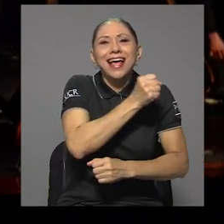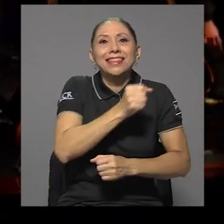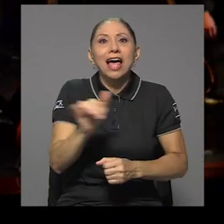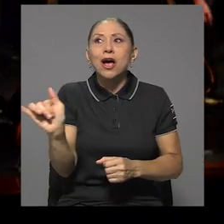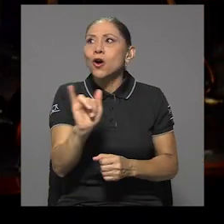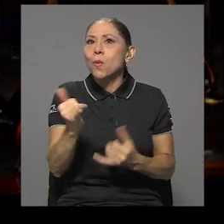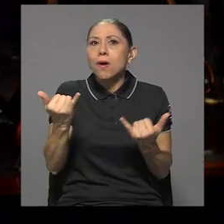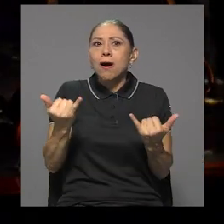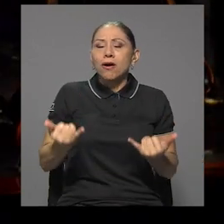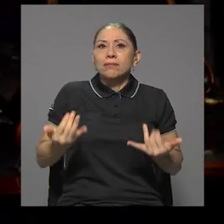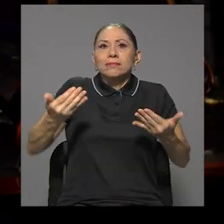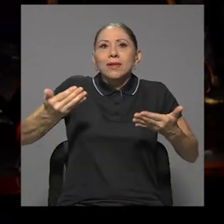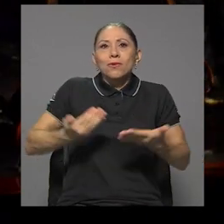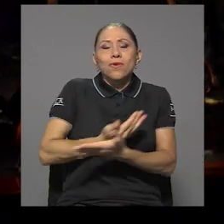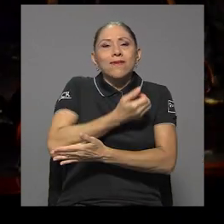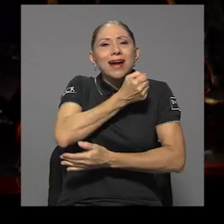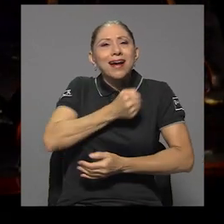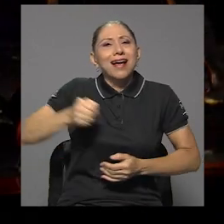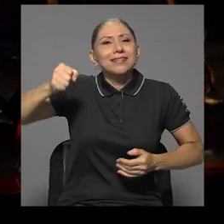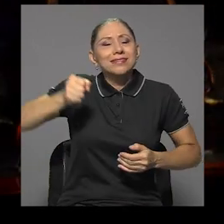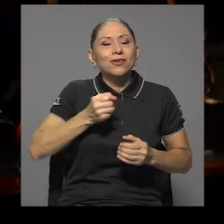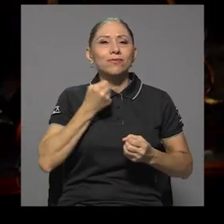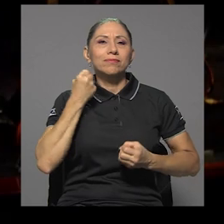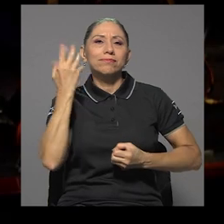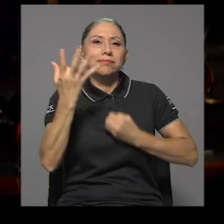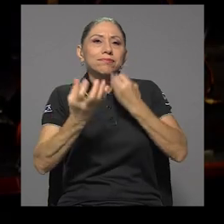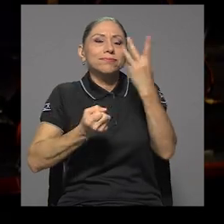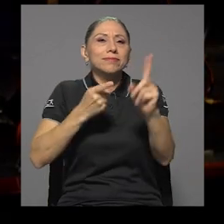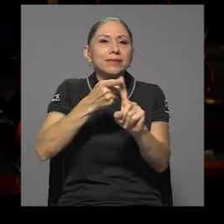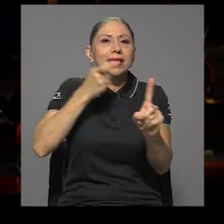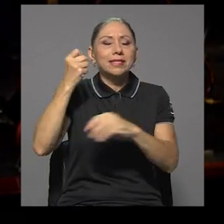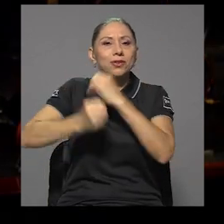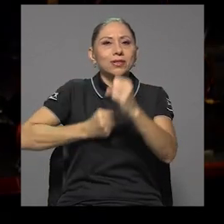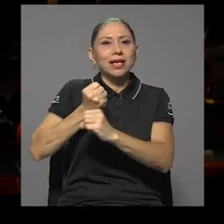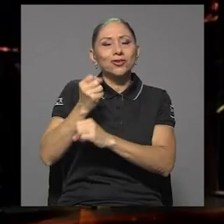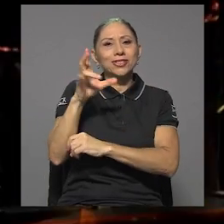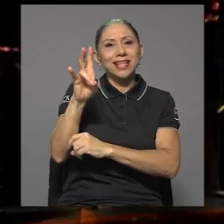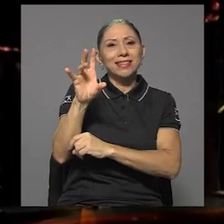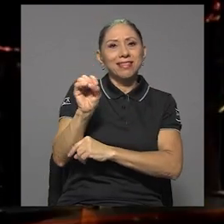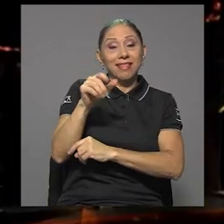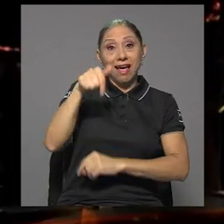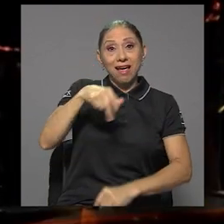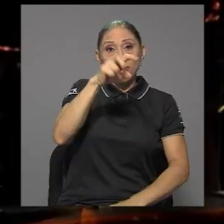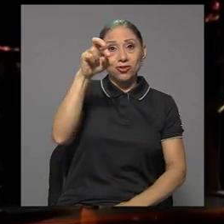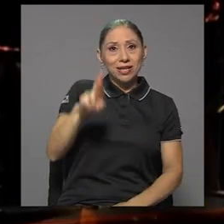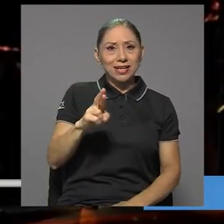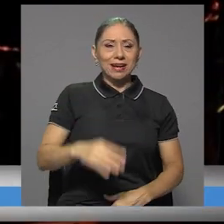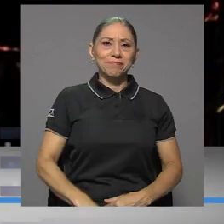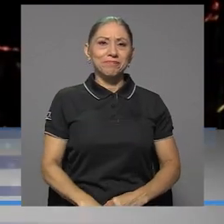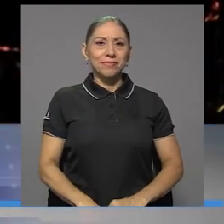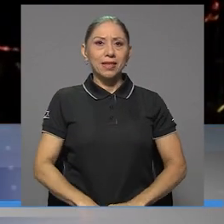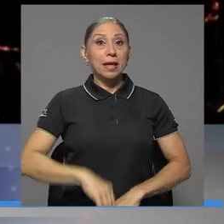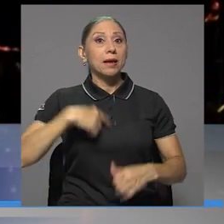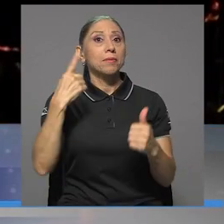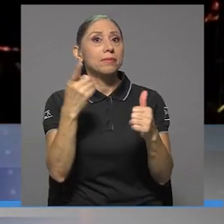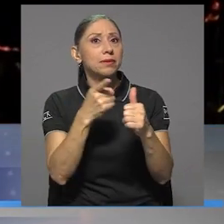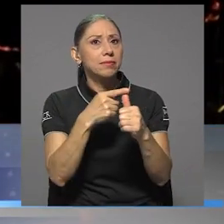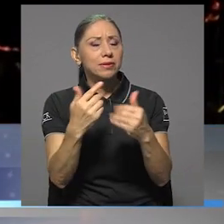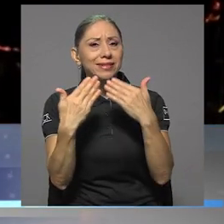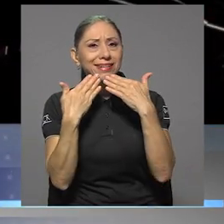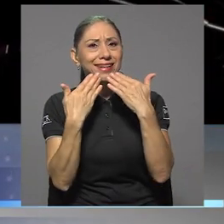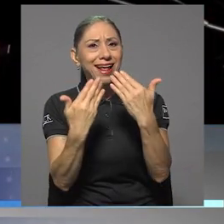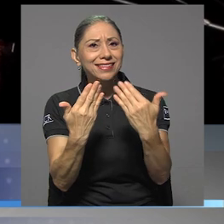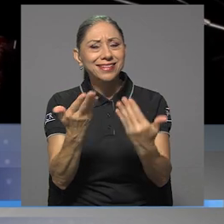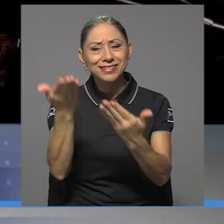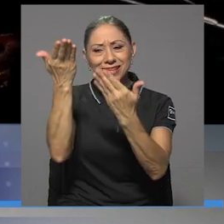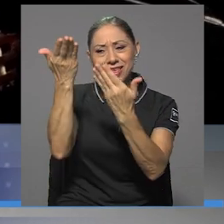de la nueva canción desde los años 70 en Costa Rica. En primer lugar, muchas gracias Dionisio